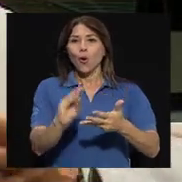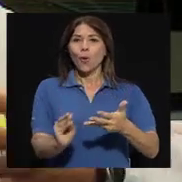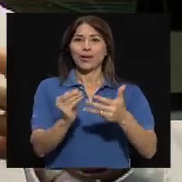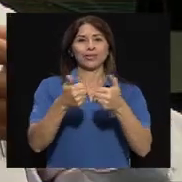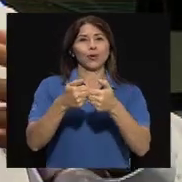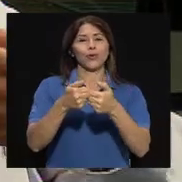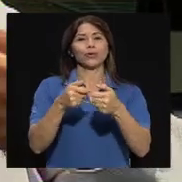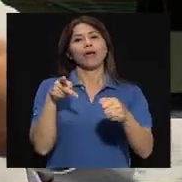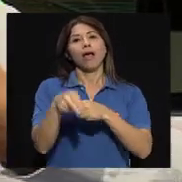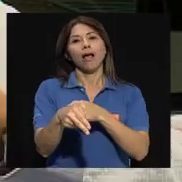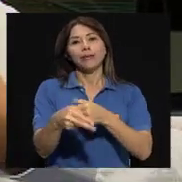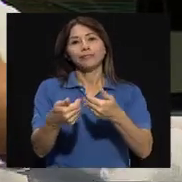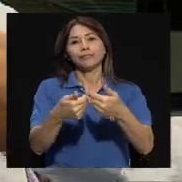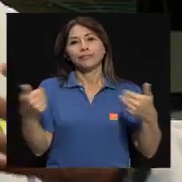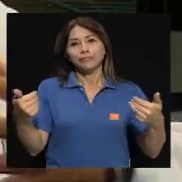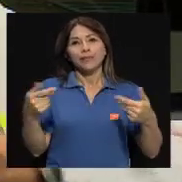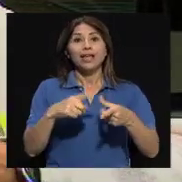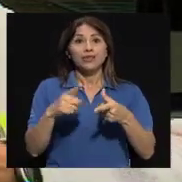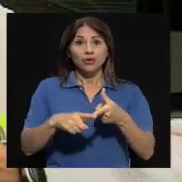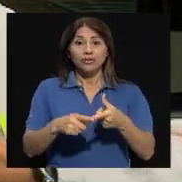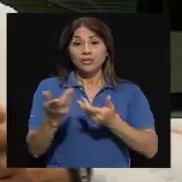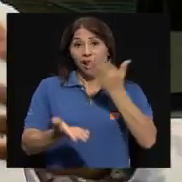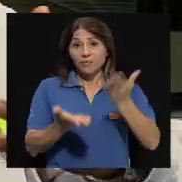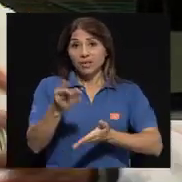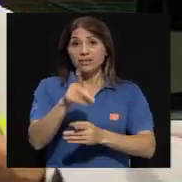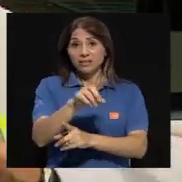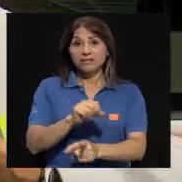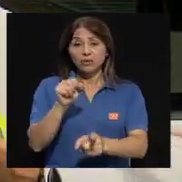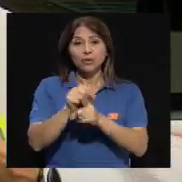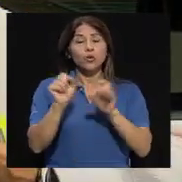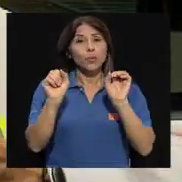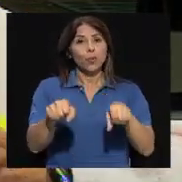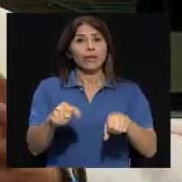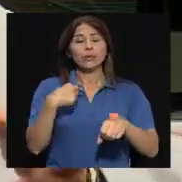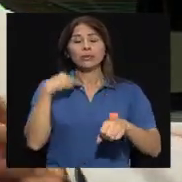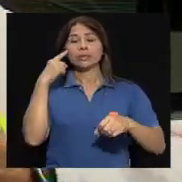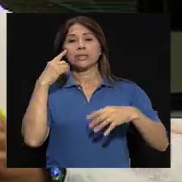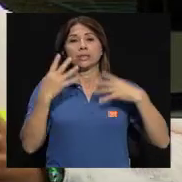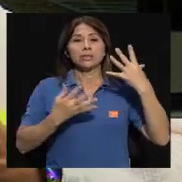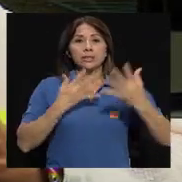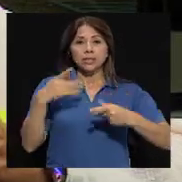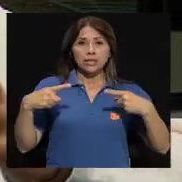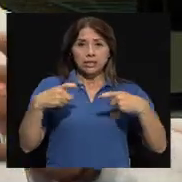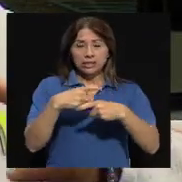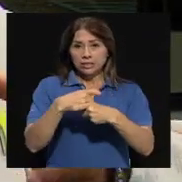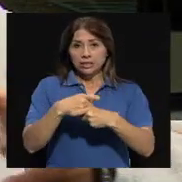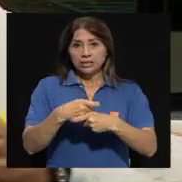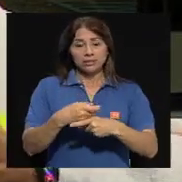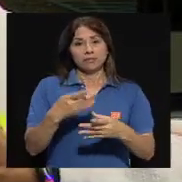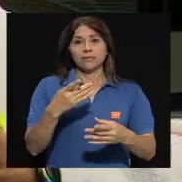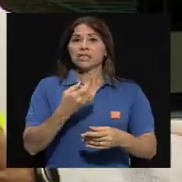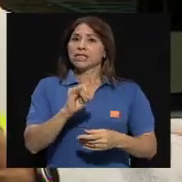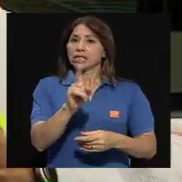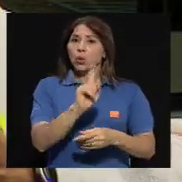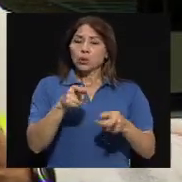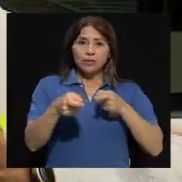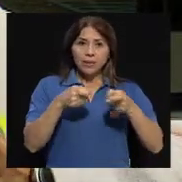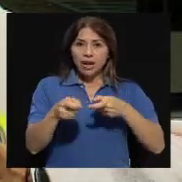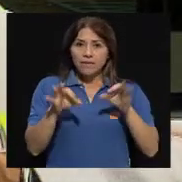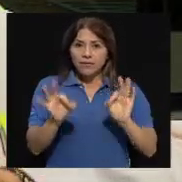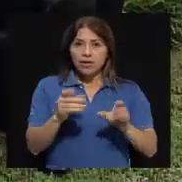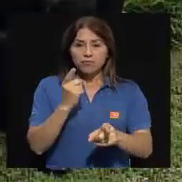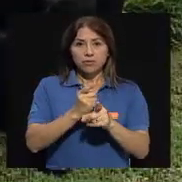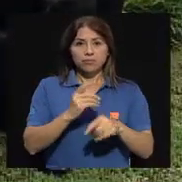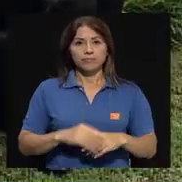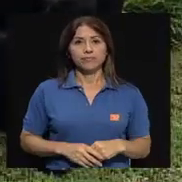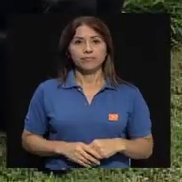Eso puede generar deseos de autoeliminación y toda una crisis, si no se maneja como tiene que ser, ¿verdad?